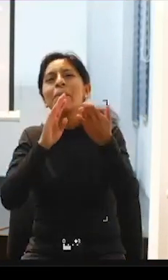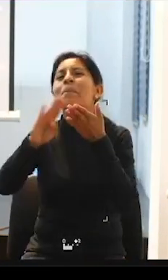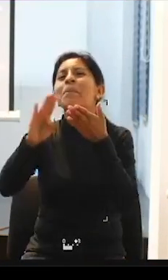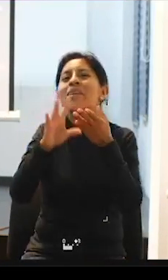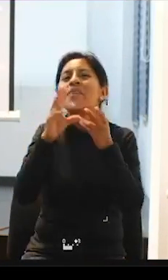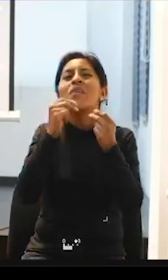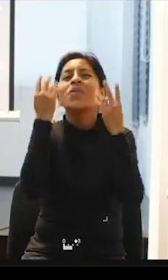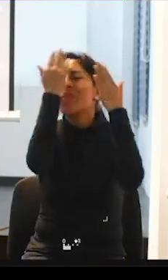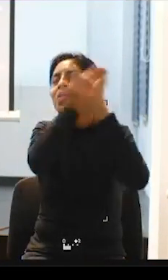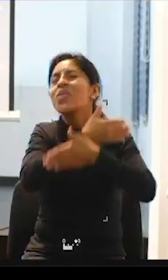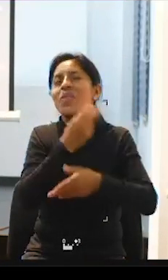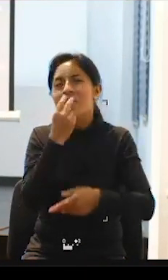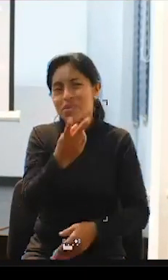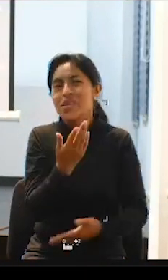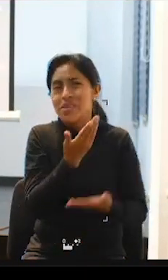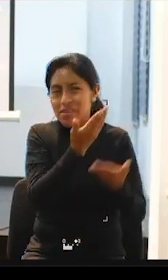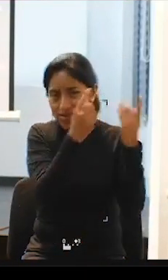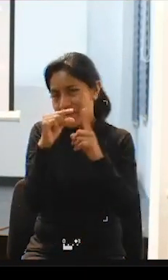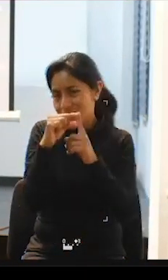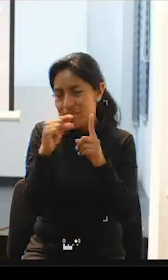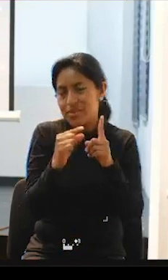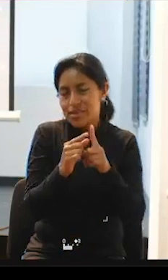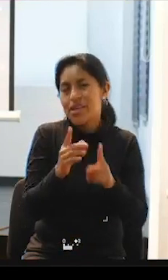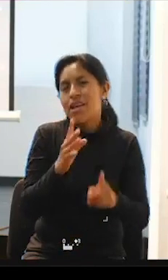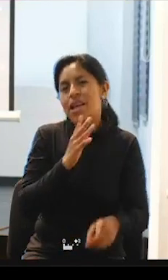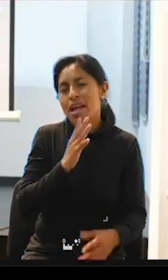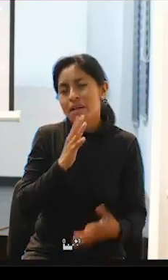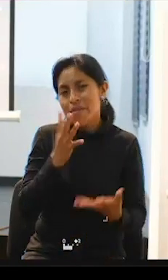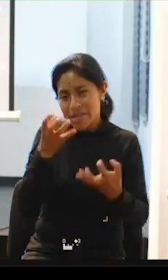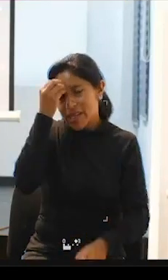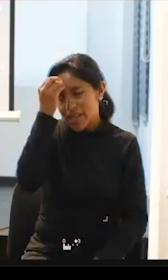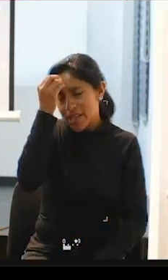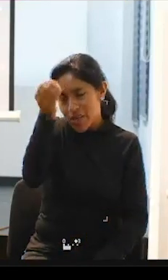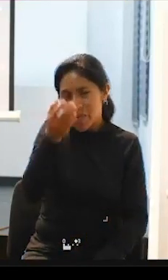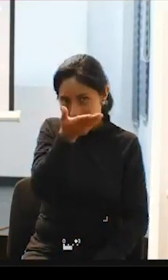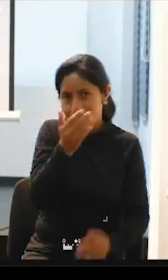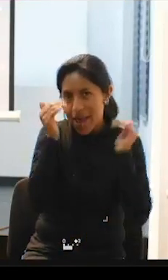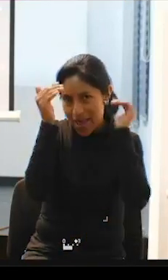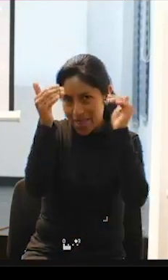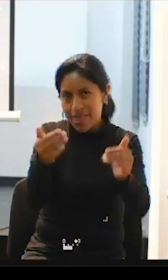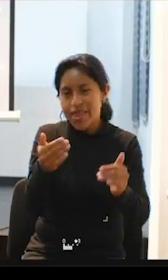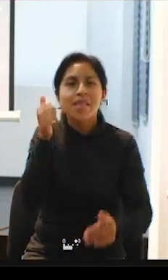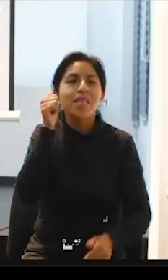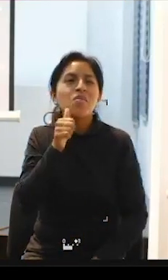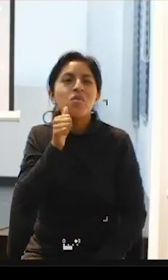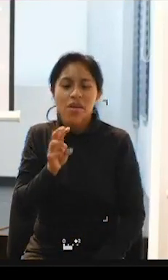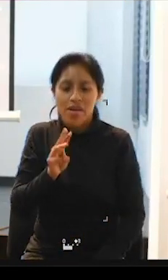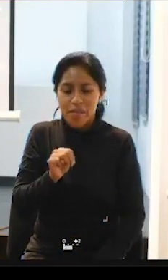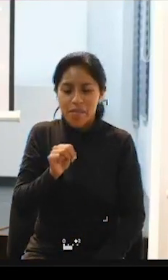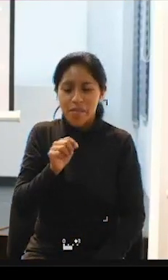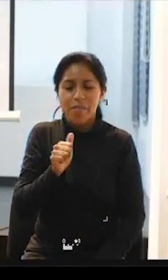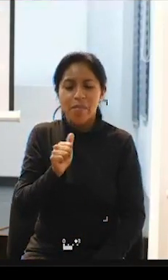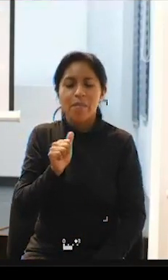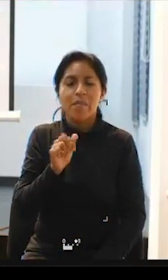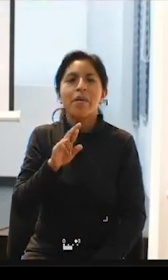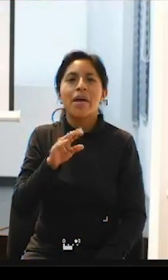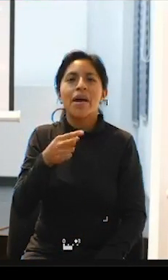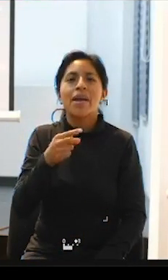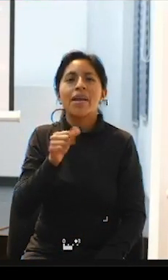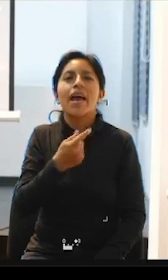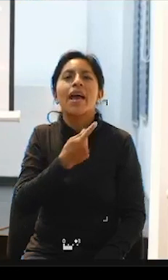seguramente hay algún comentario puntualización que te gustaría hacer adelante Marga me gustaría